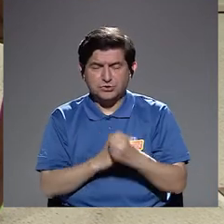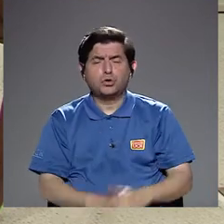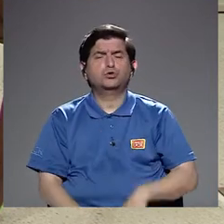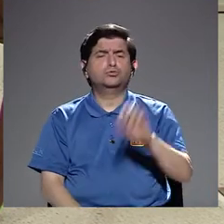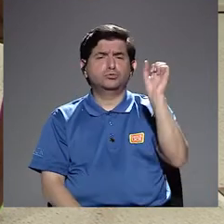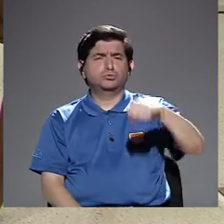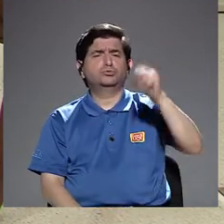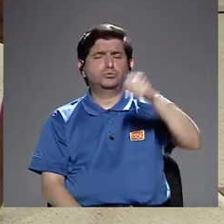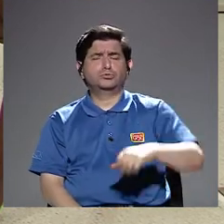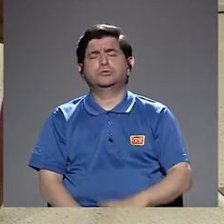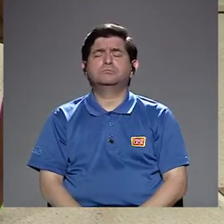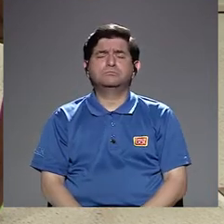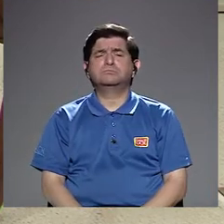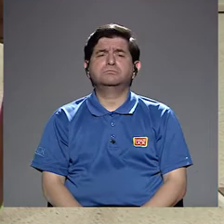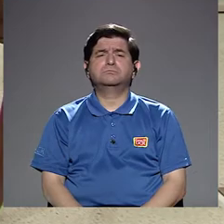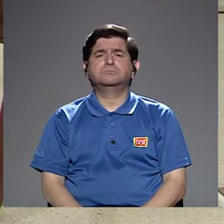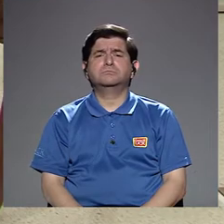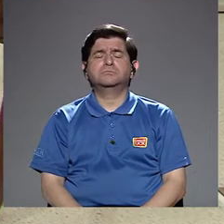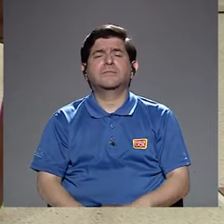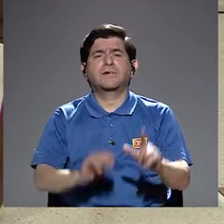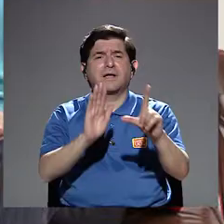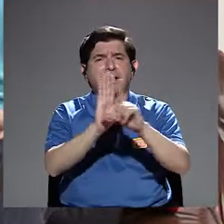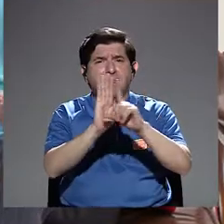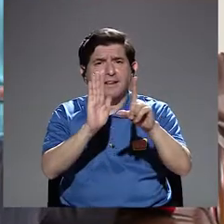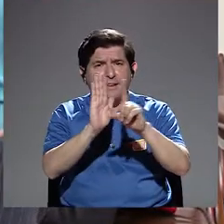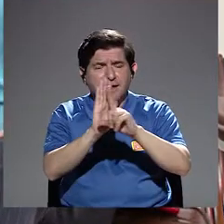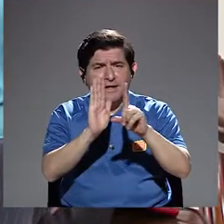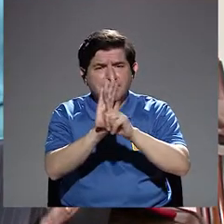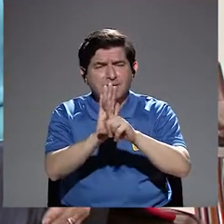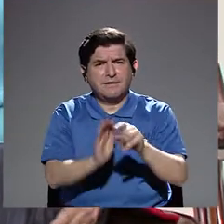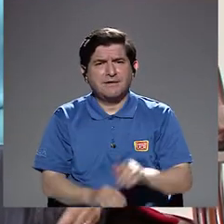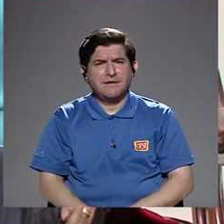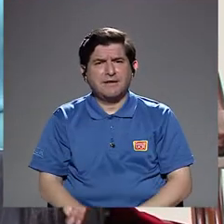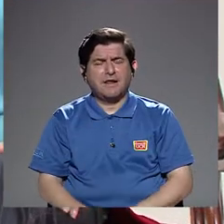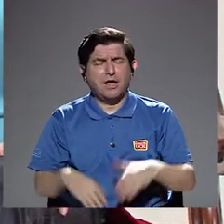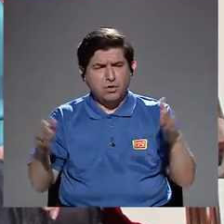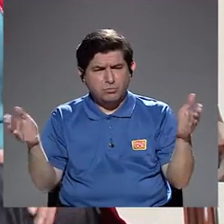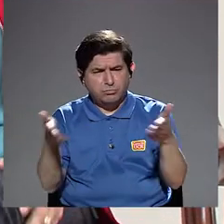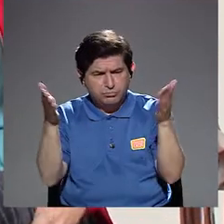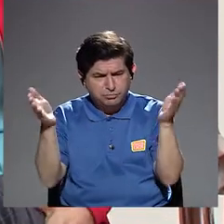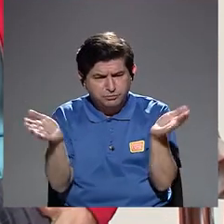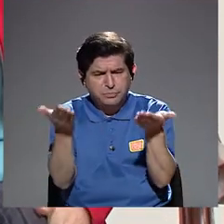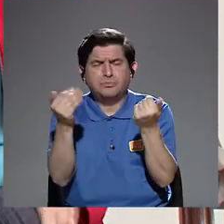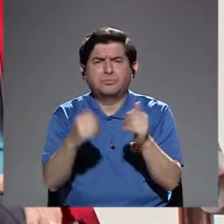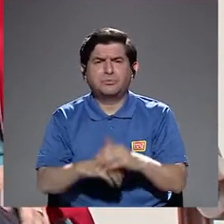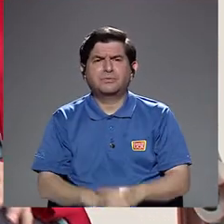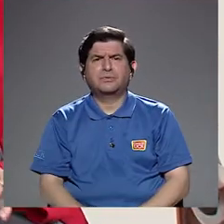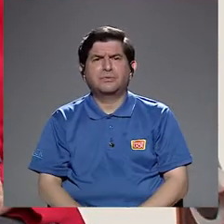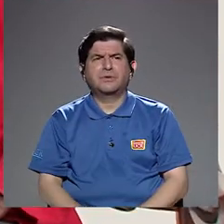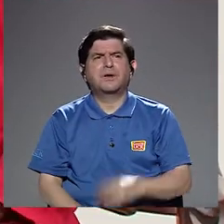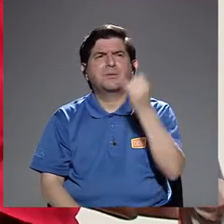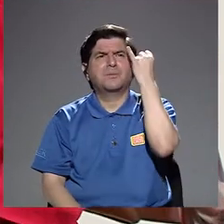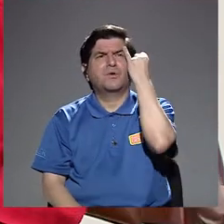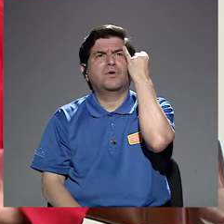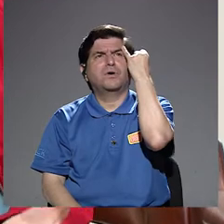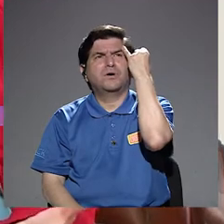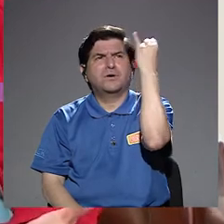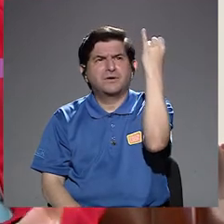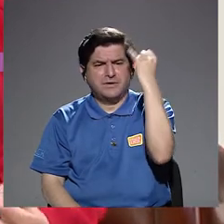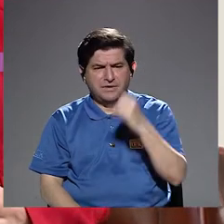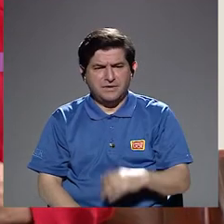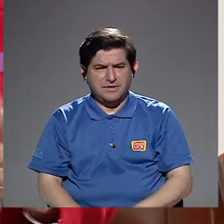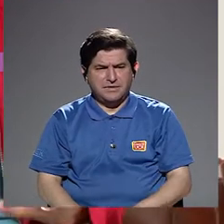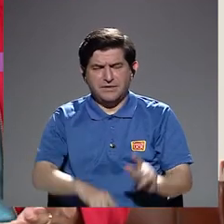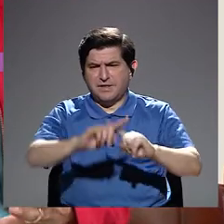Sí, sí, sí, la ley fue promulgada por iniciativa, digamos,